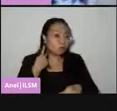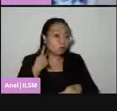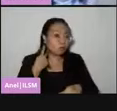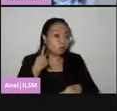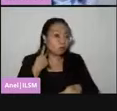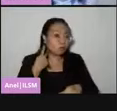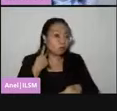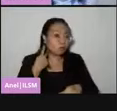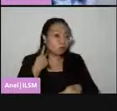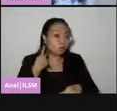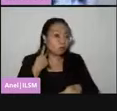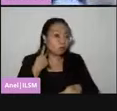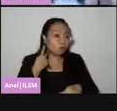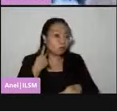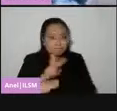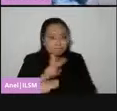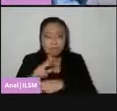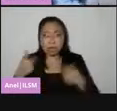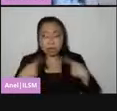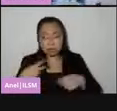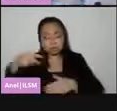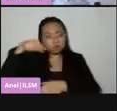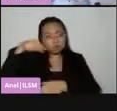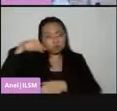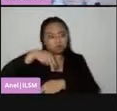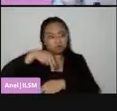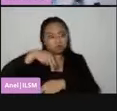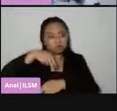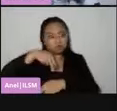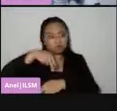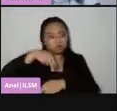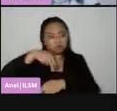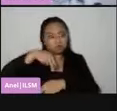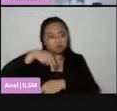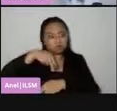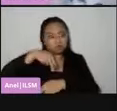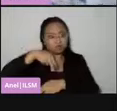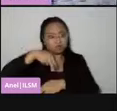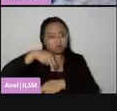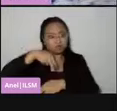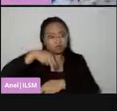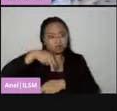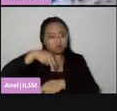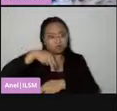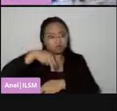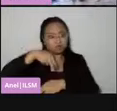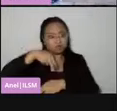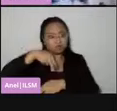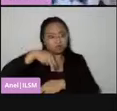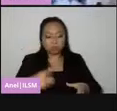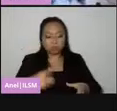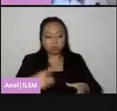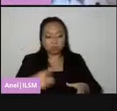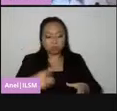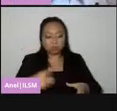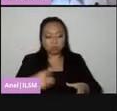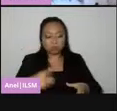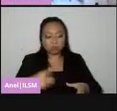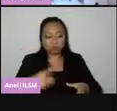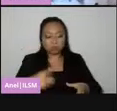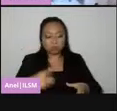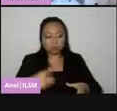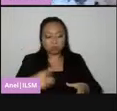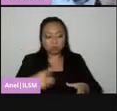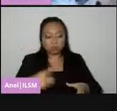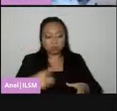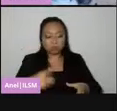observadores y observadoras electorales, integran el expediente y el paquete electoral y lo llevan al Consejo Distrital y publican los resultados